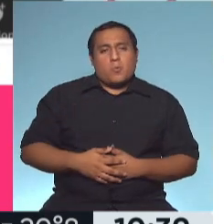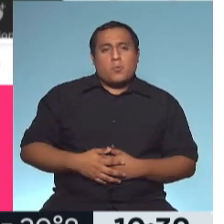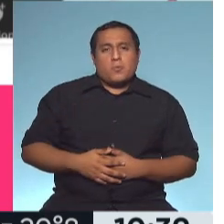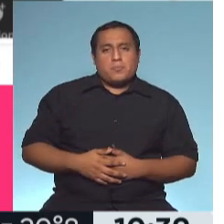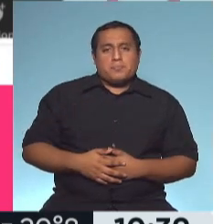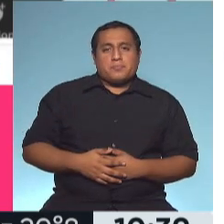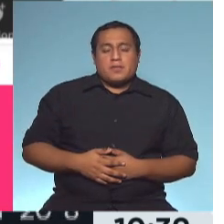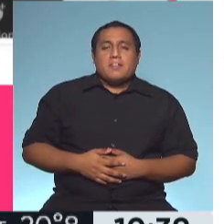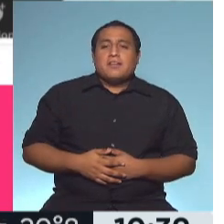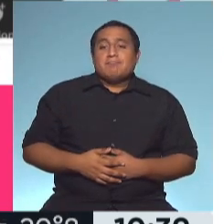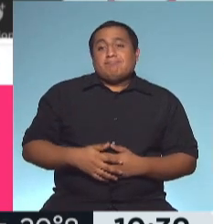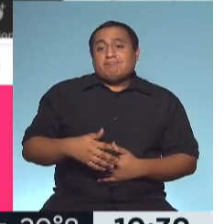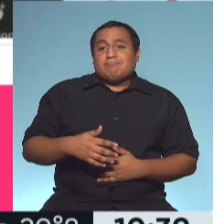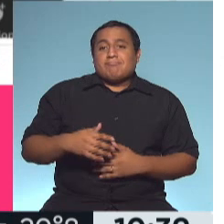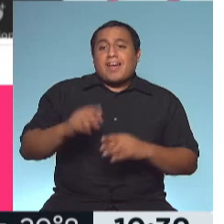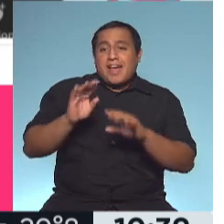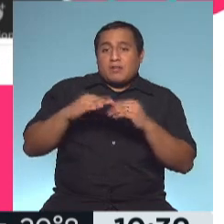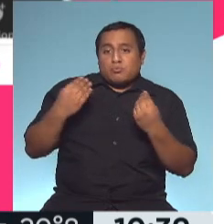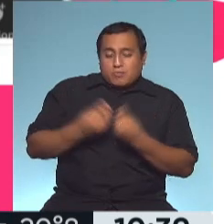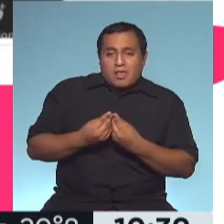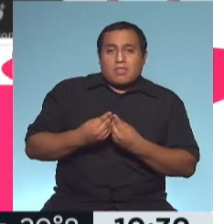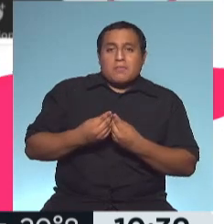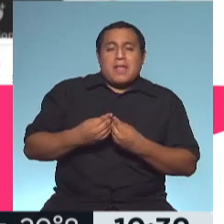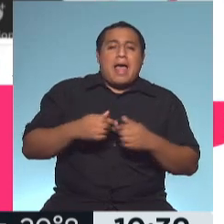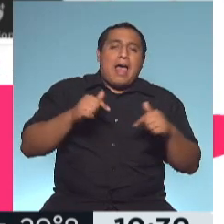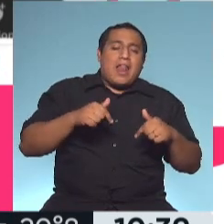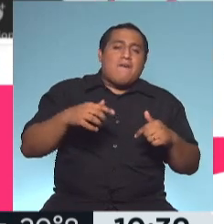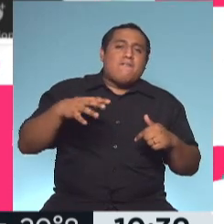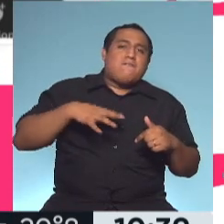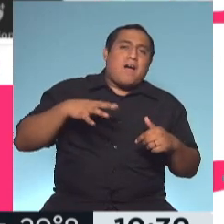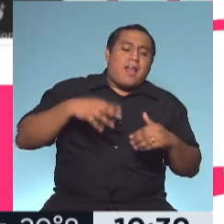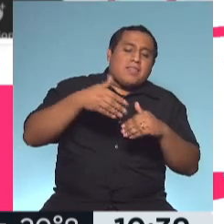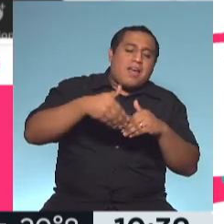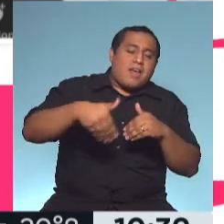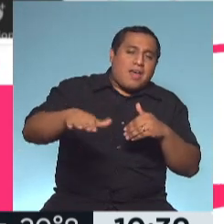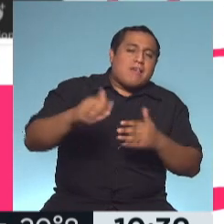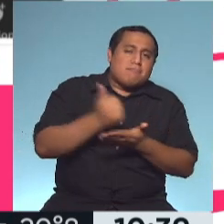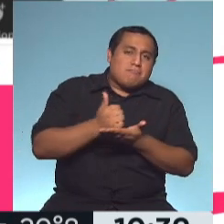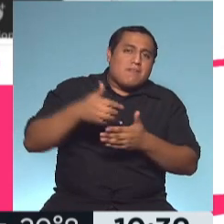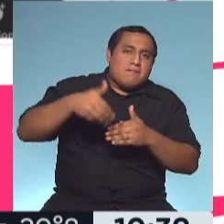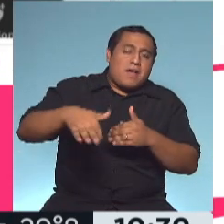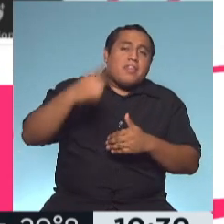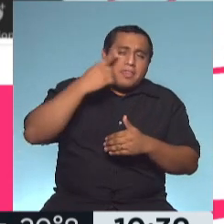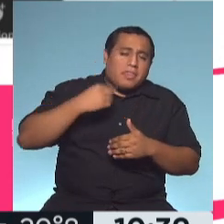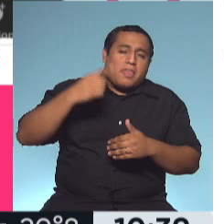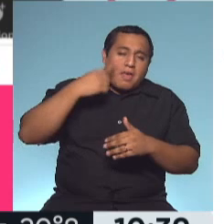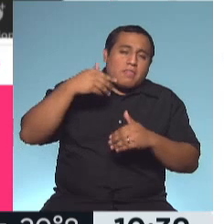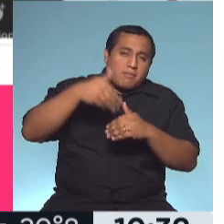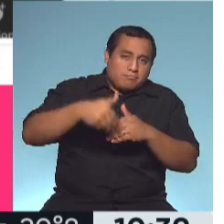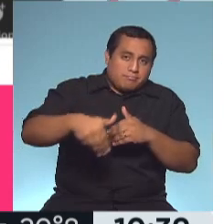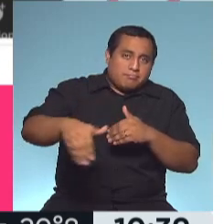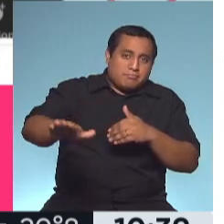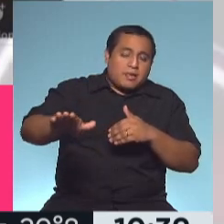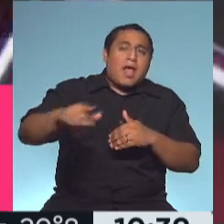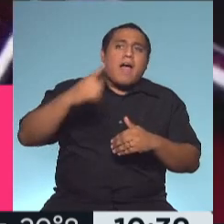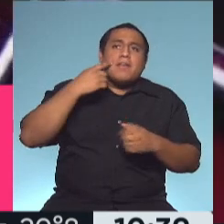Bueno, estos son resultados muy preliminares, ¿no cierto? Porque hay que esperar que avancen los días para ir consolidando la